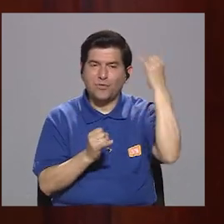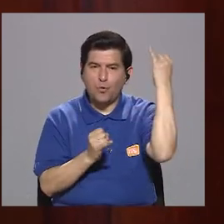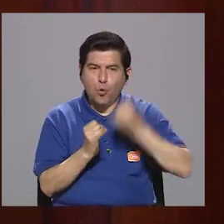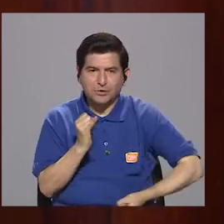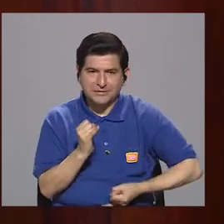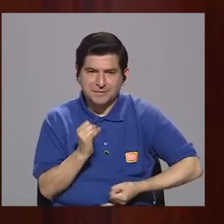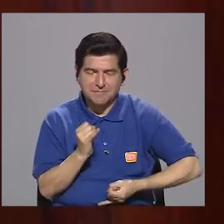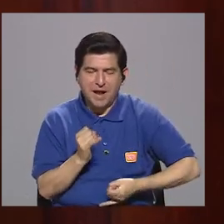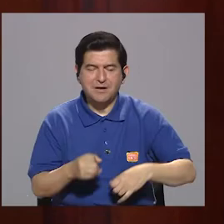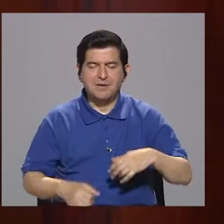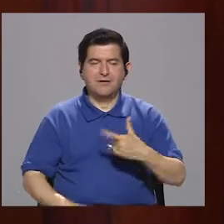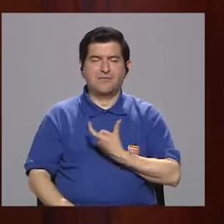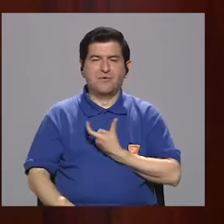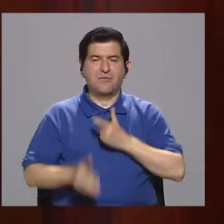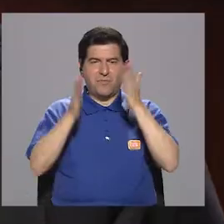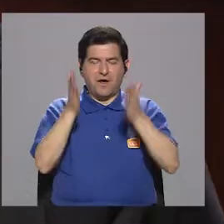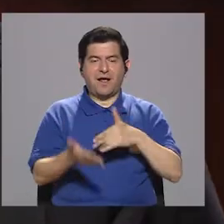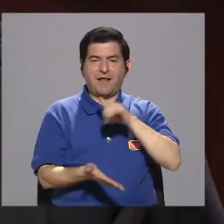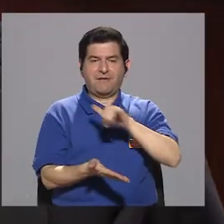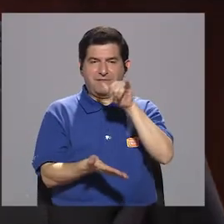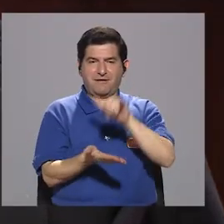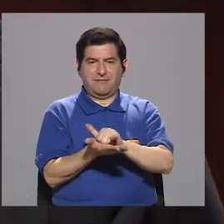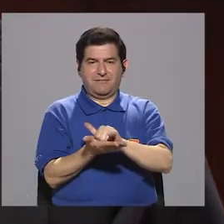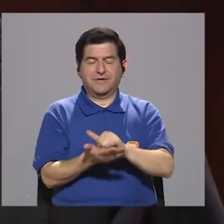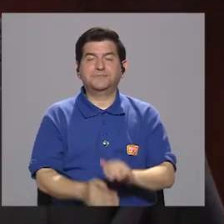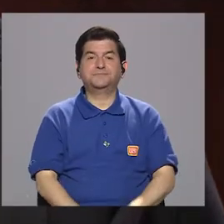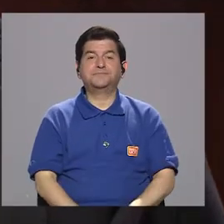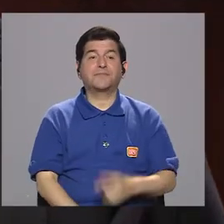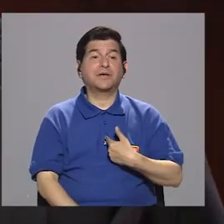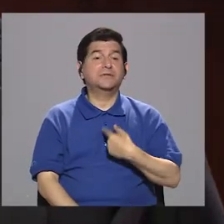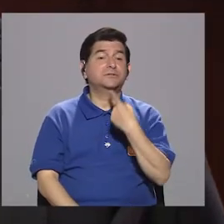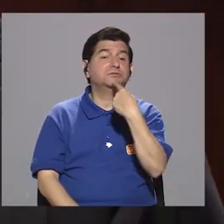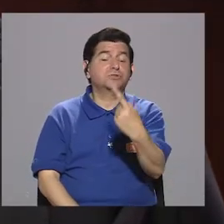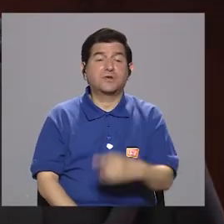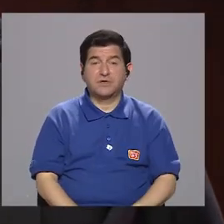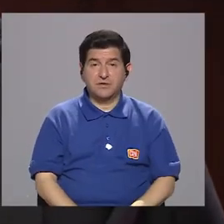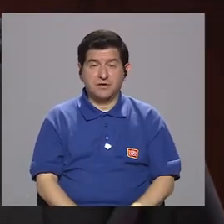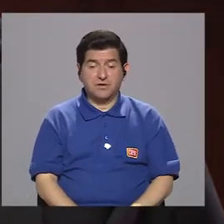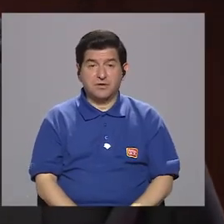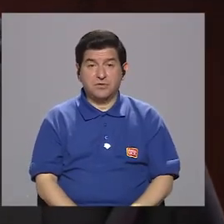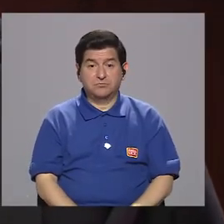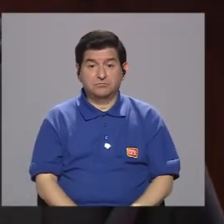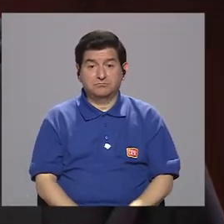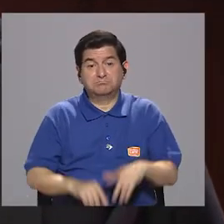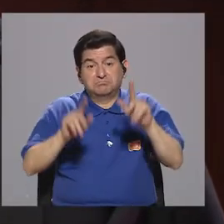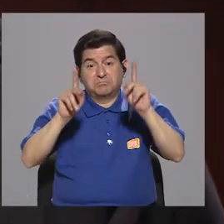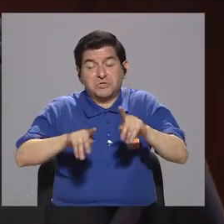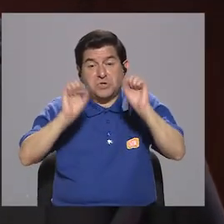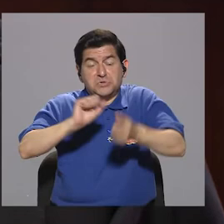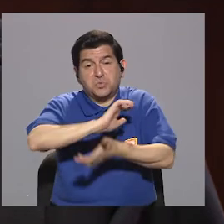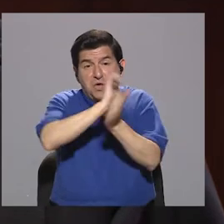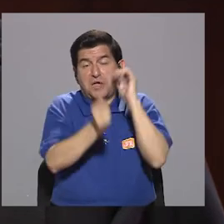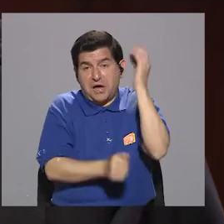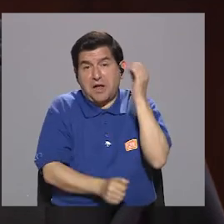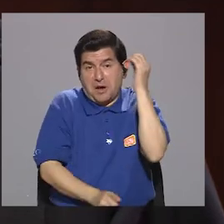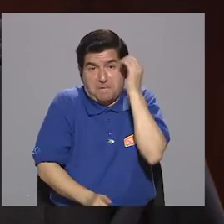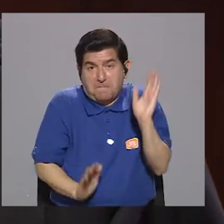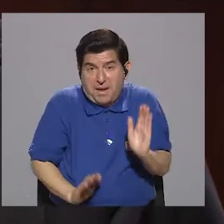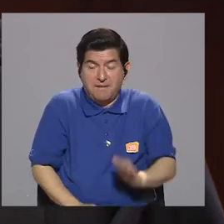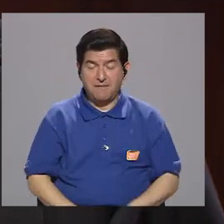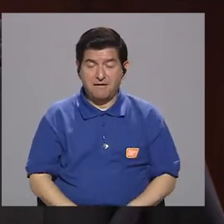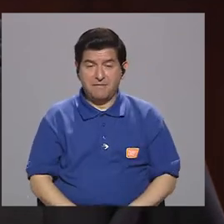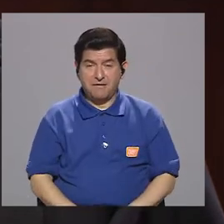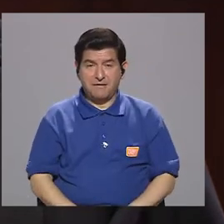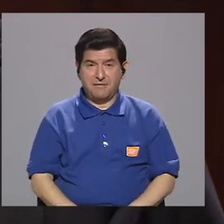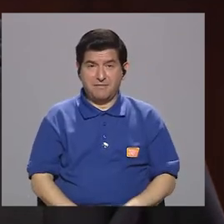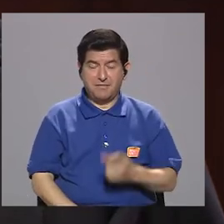para la alcaldía de San José. Le digo porque no solo los ríos se vuelven, uno no sabe, ¿verdad? Y uno no siempre